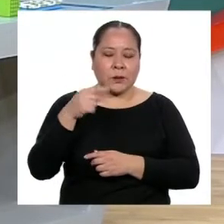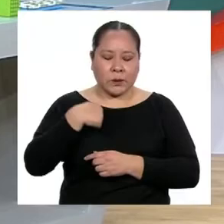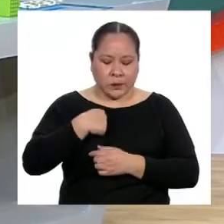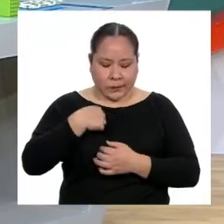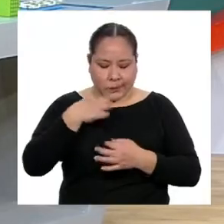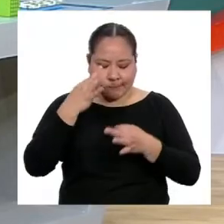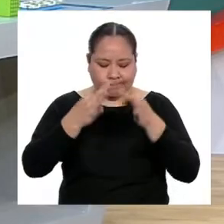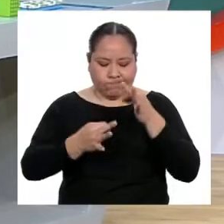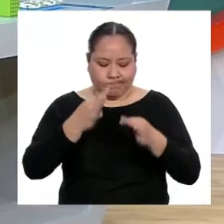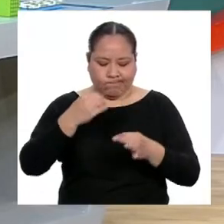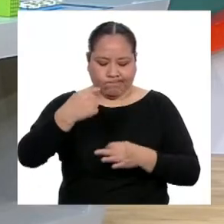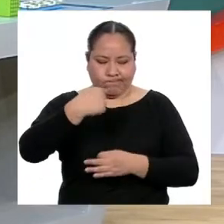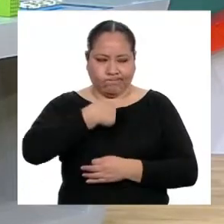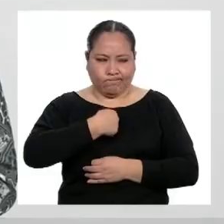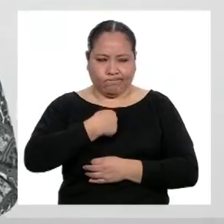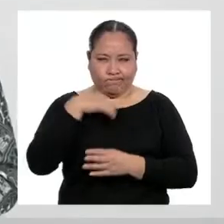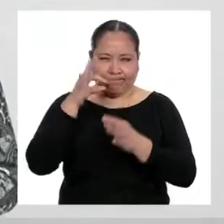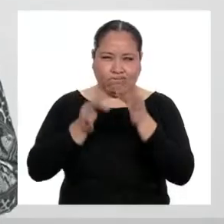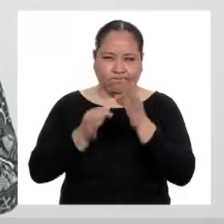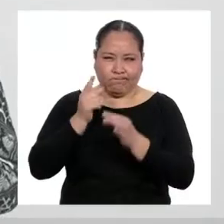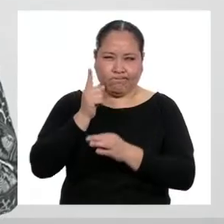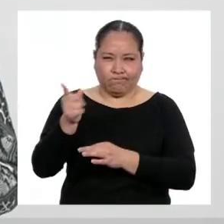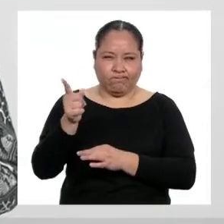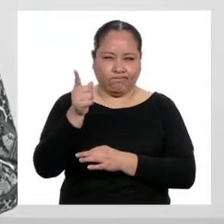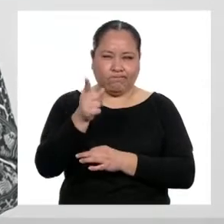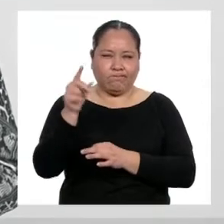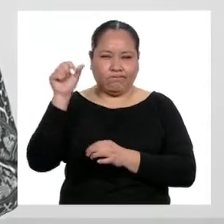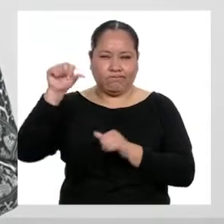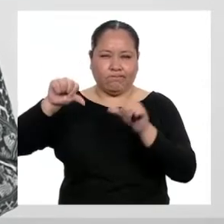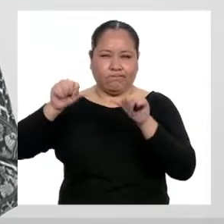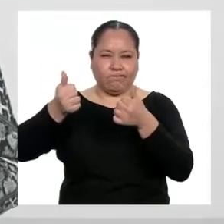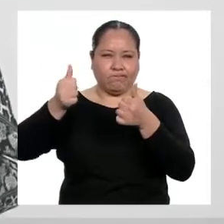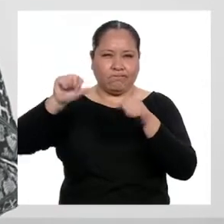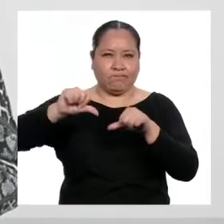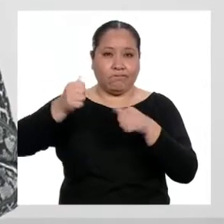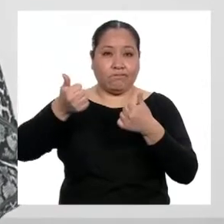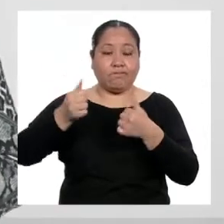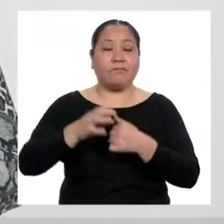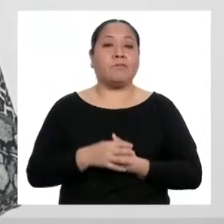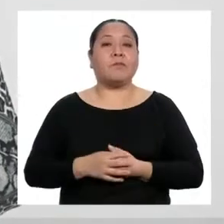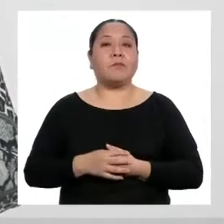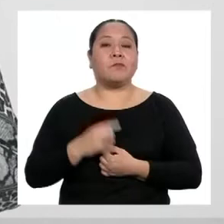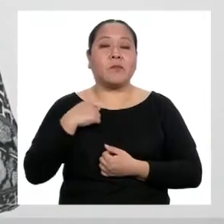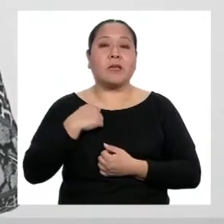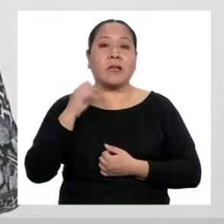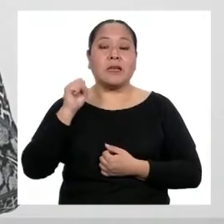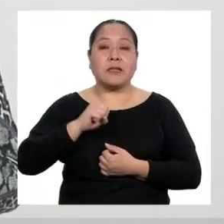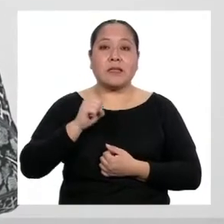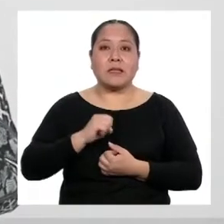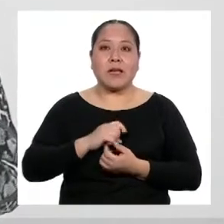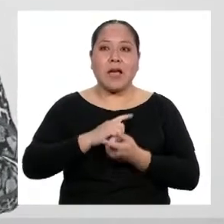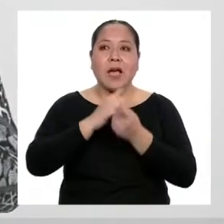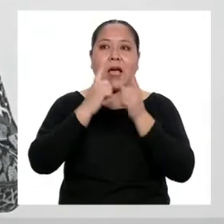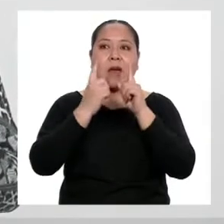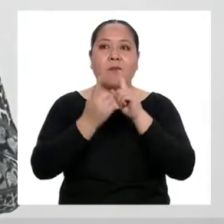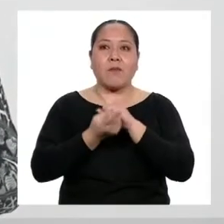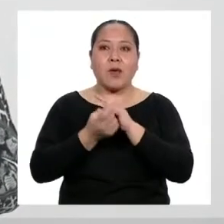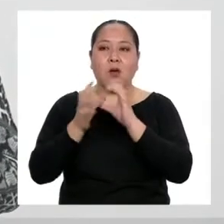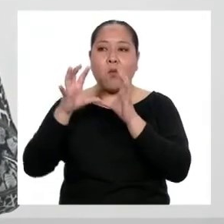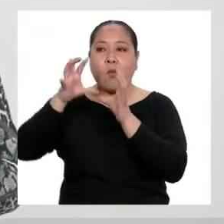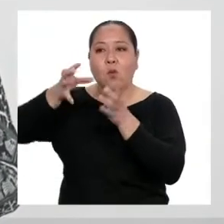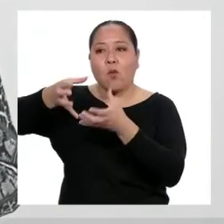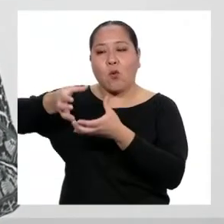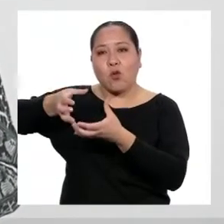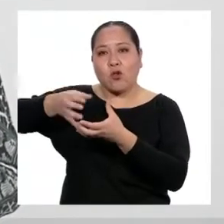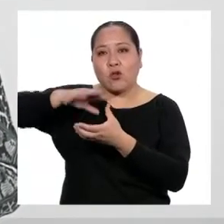mismos y sobre su entorno. Así es. Y esperan pasar de un mundo centrado en su familia a un